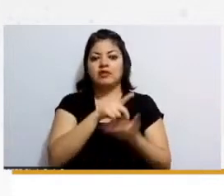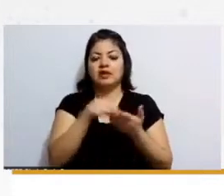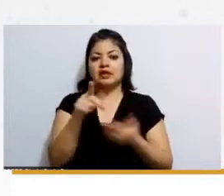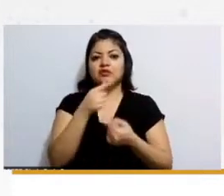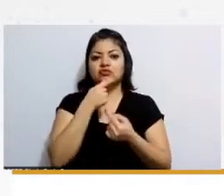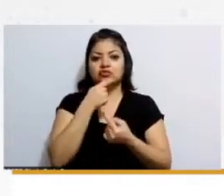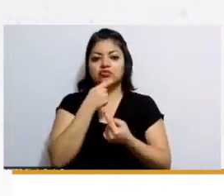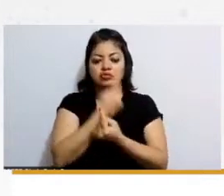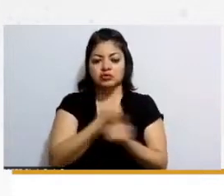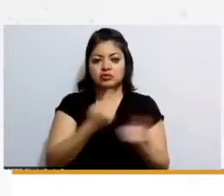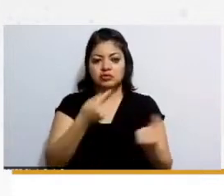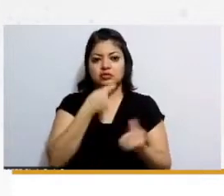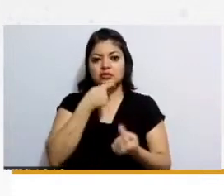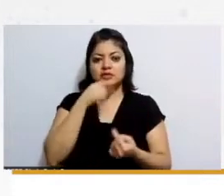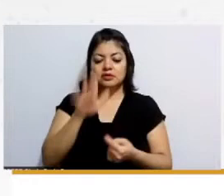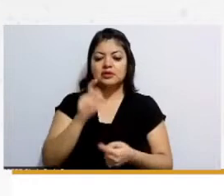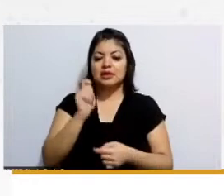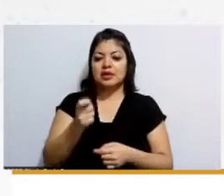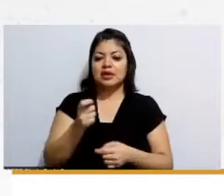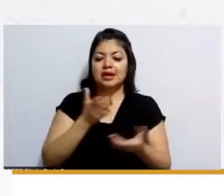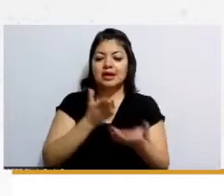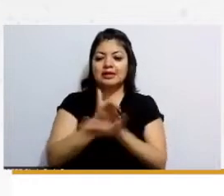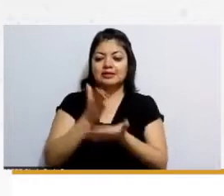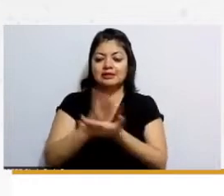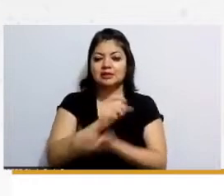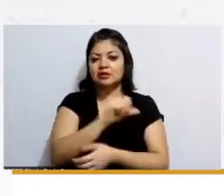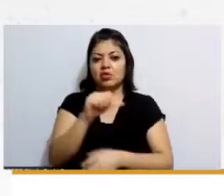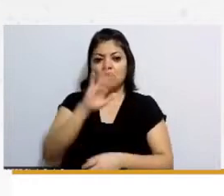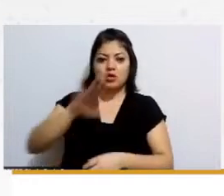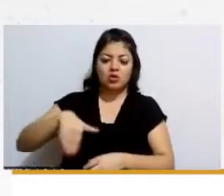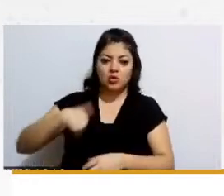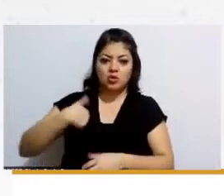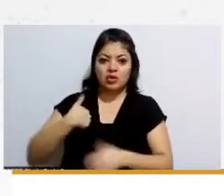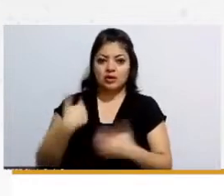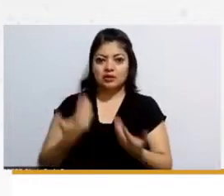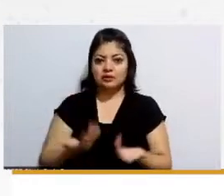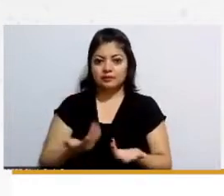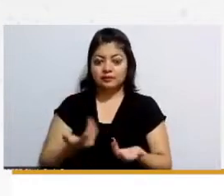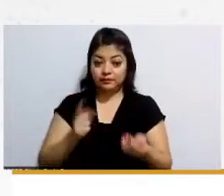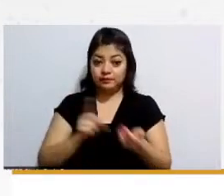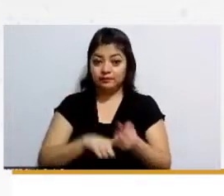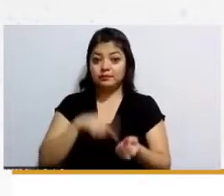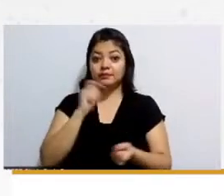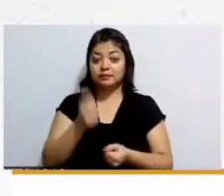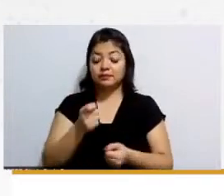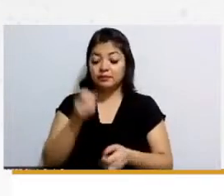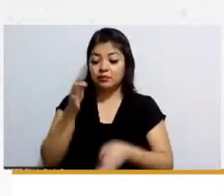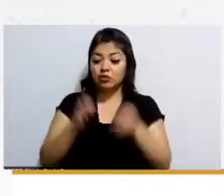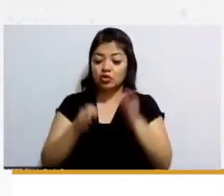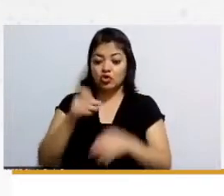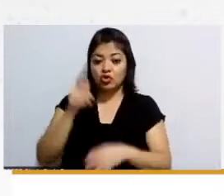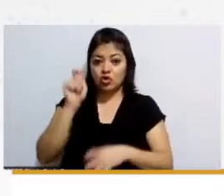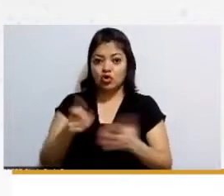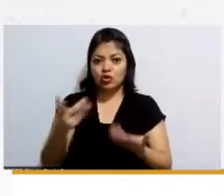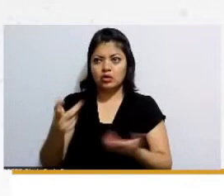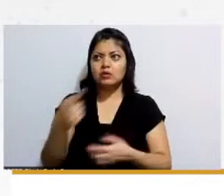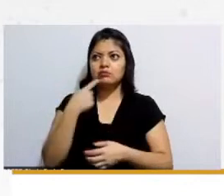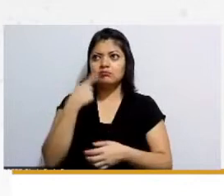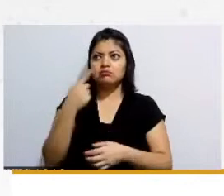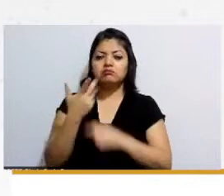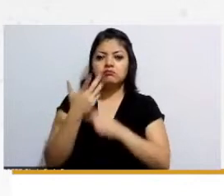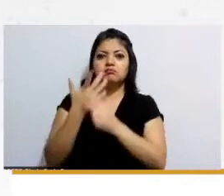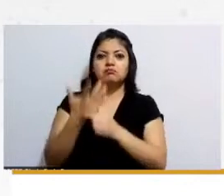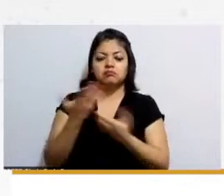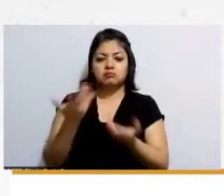niñas al acceso a guarderías entonces viene el criterio de lo que es la corte y pues nos dice que imponer